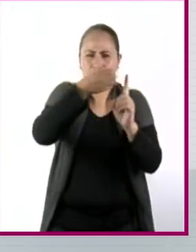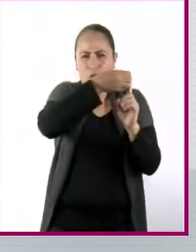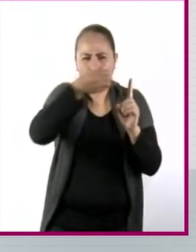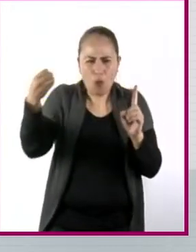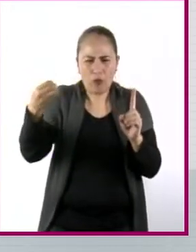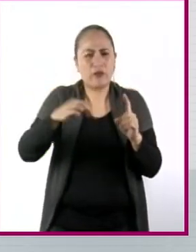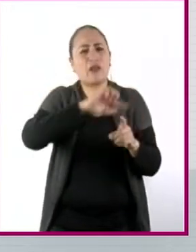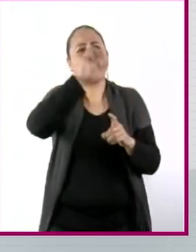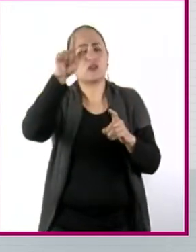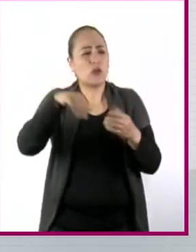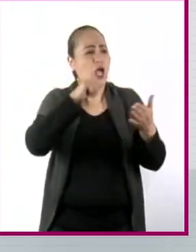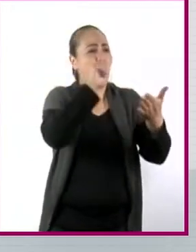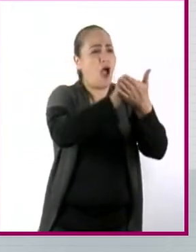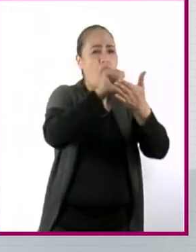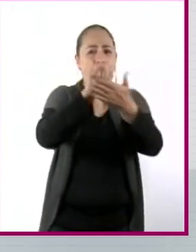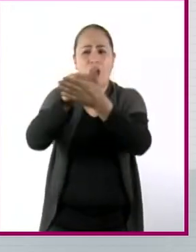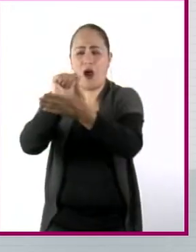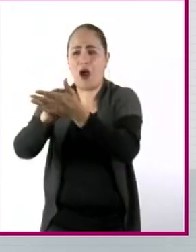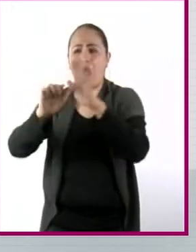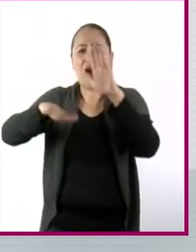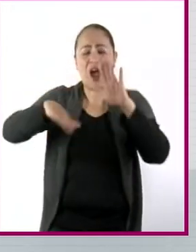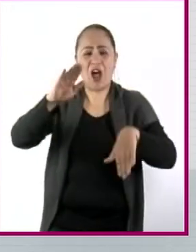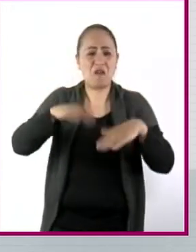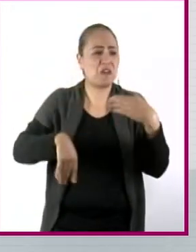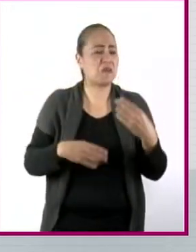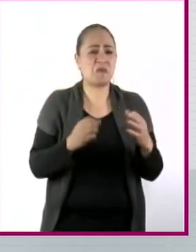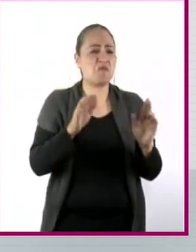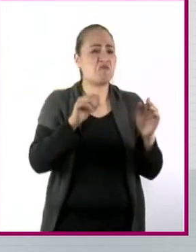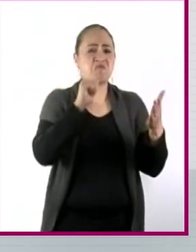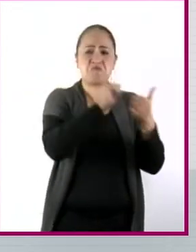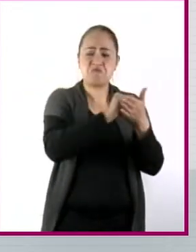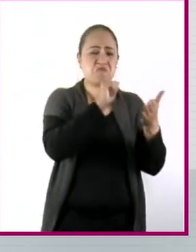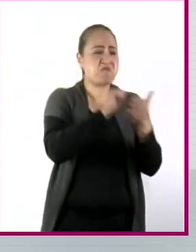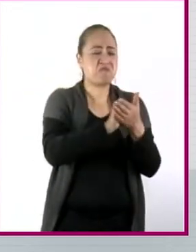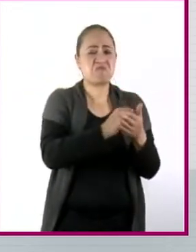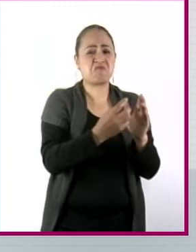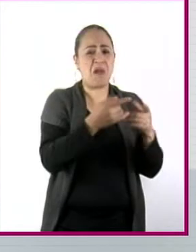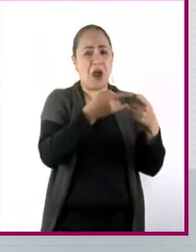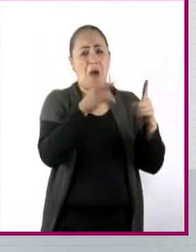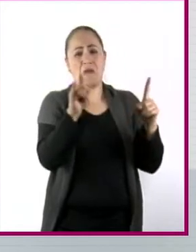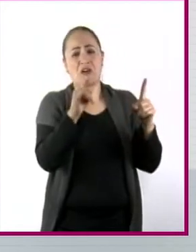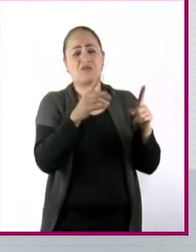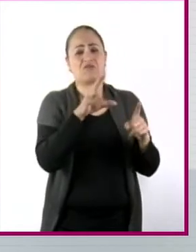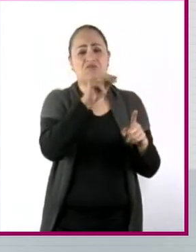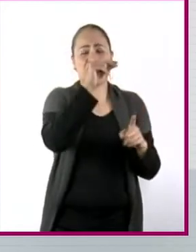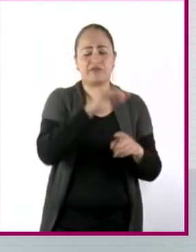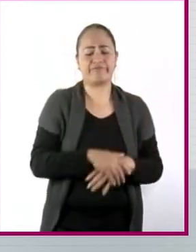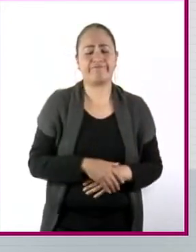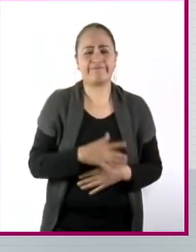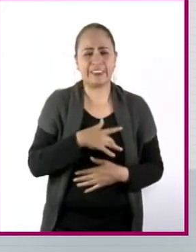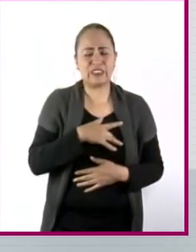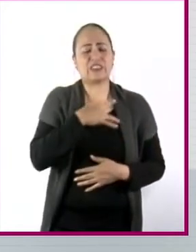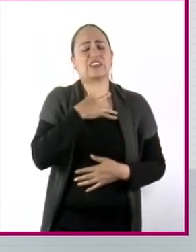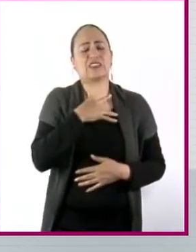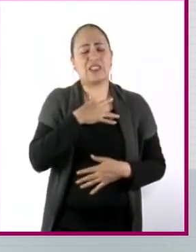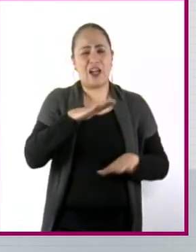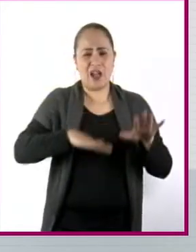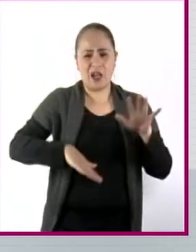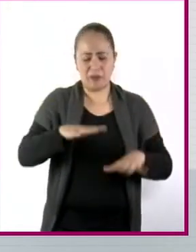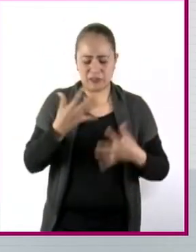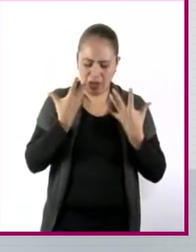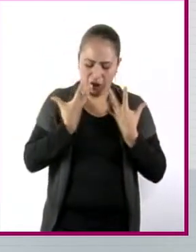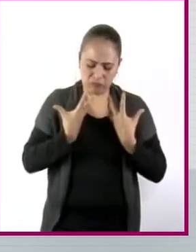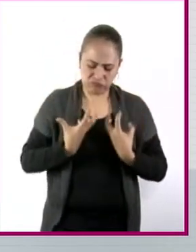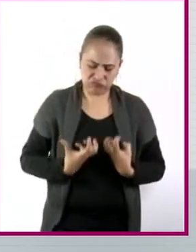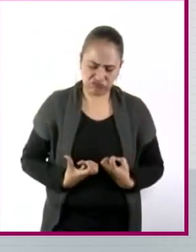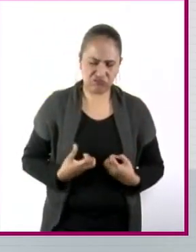a tocar puertas y que muchas veces no se abrieron. Entonces, sí, sí llega un momento en el que hay desesperación, en